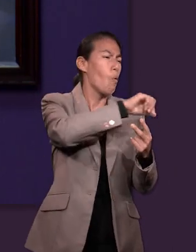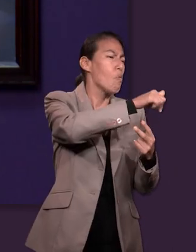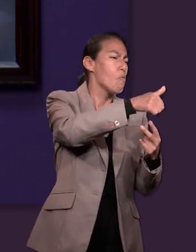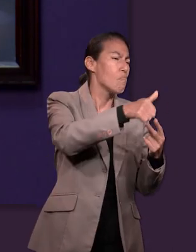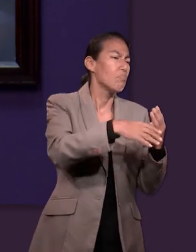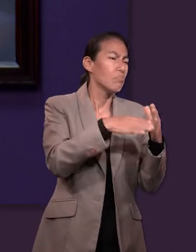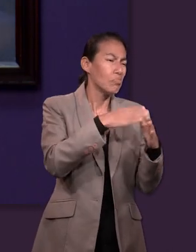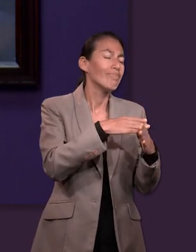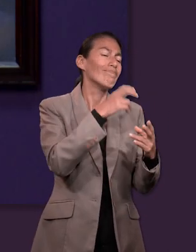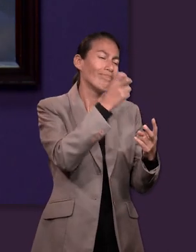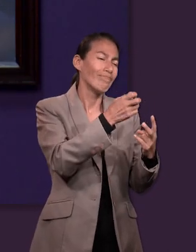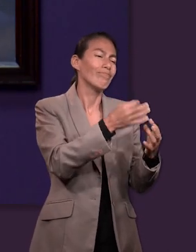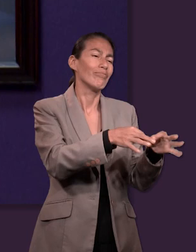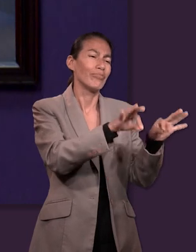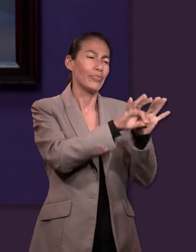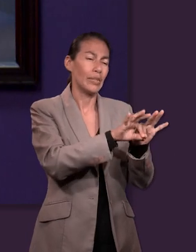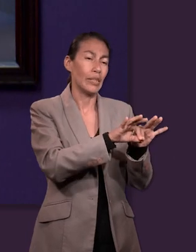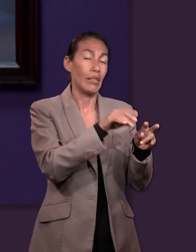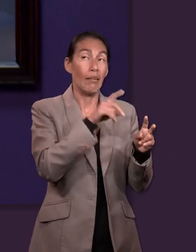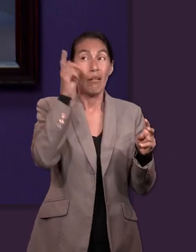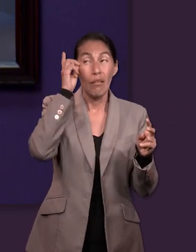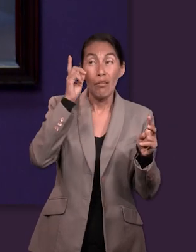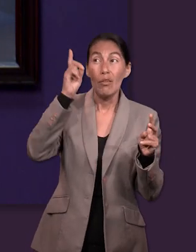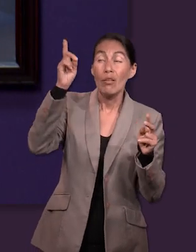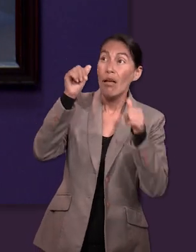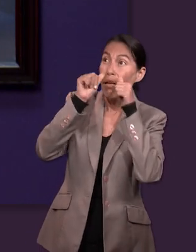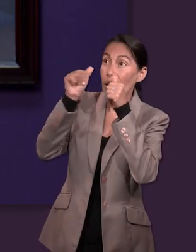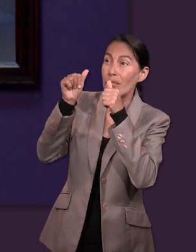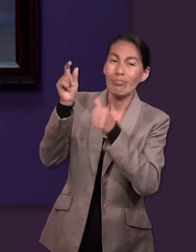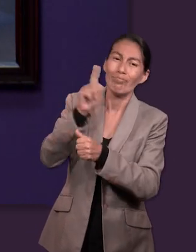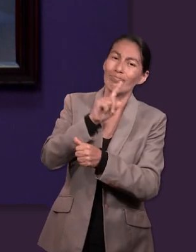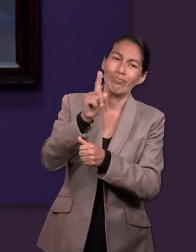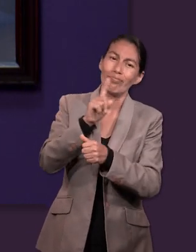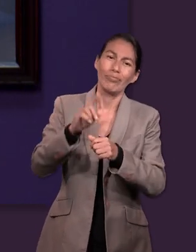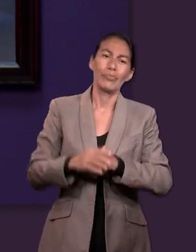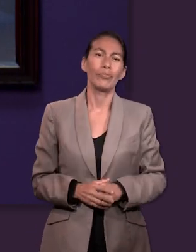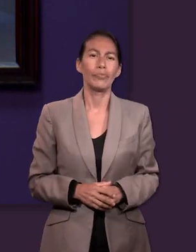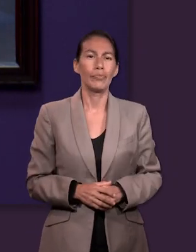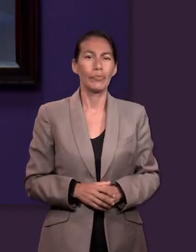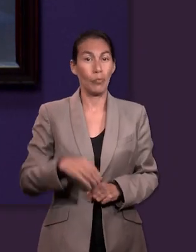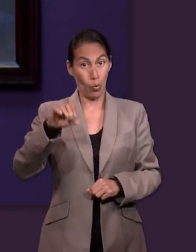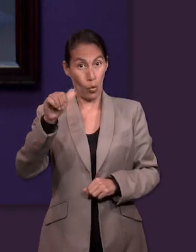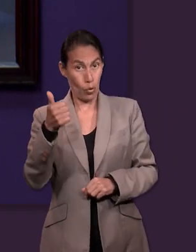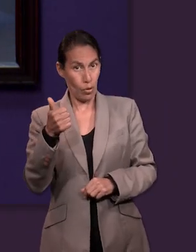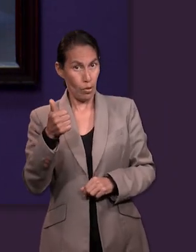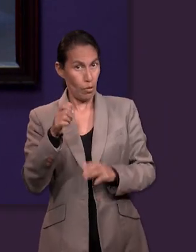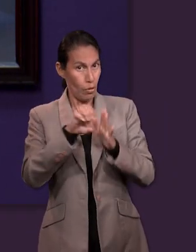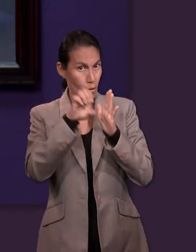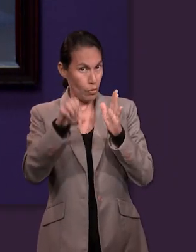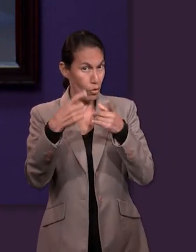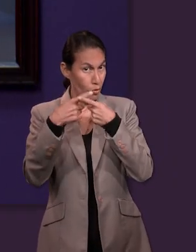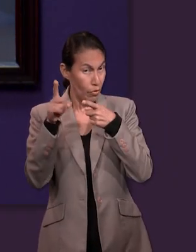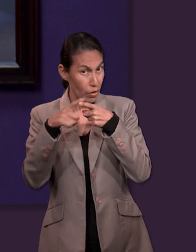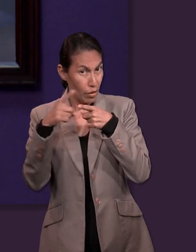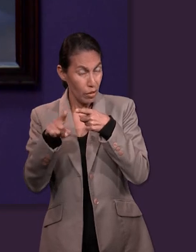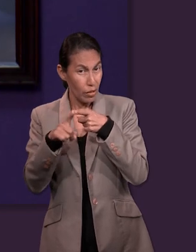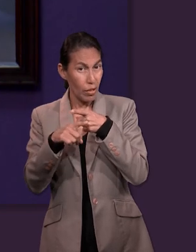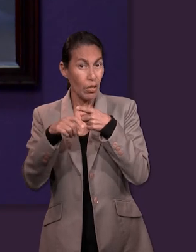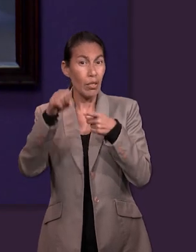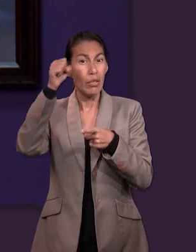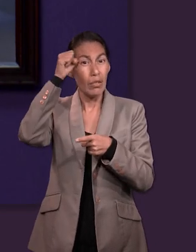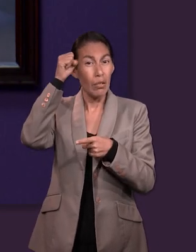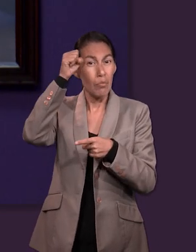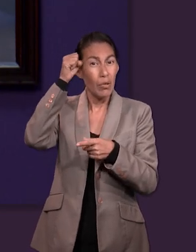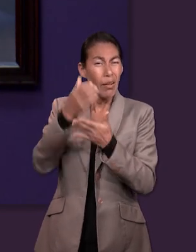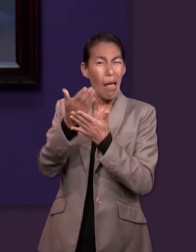sus hijos eran malvados y no escuchaban a Dios. Y la otra historia es de Samuel, el niño que sí escuchó a